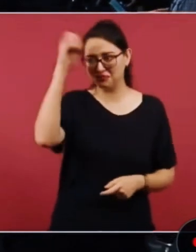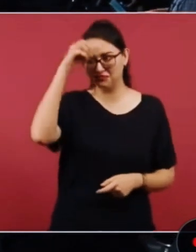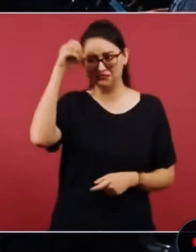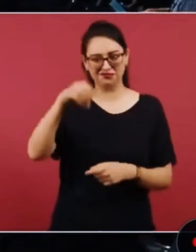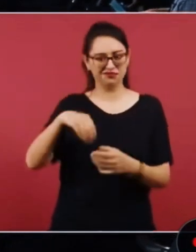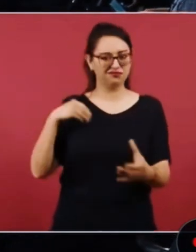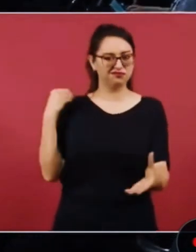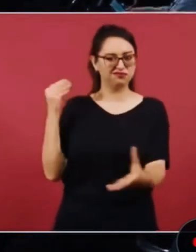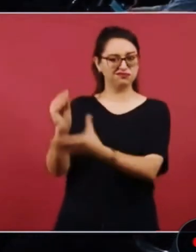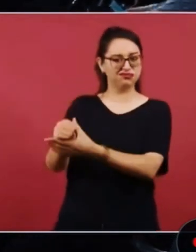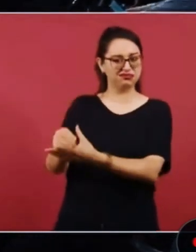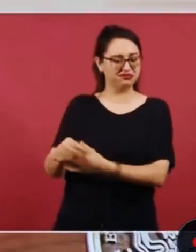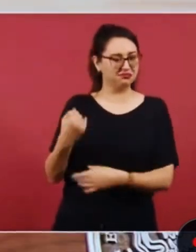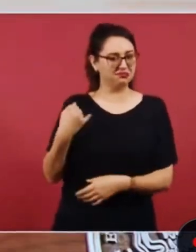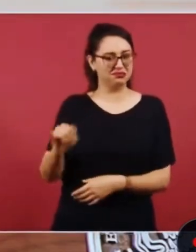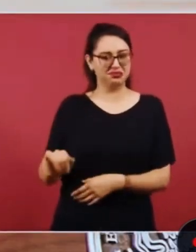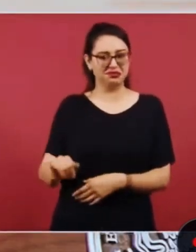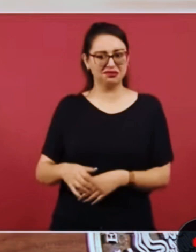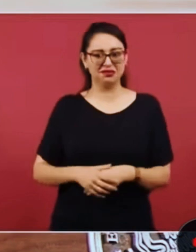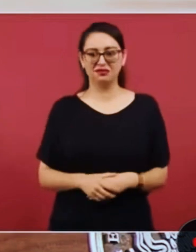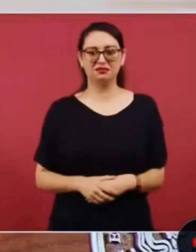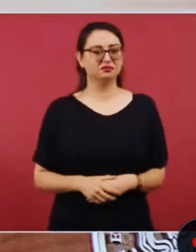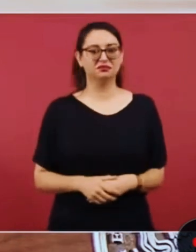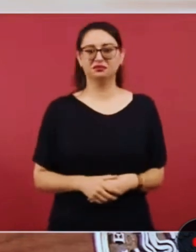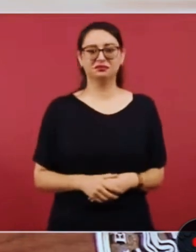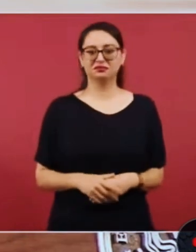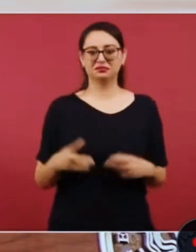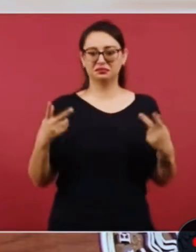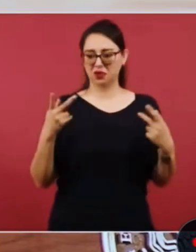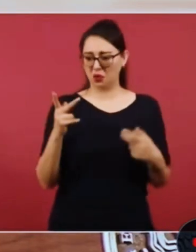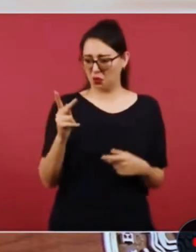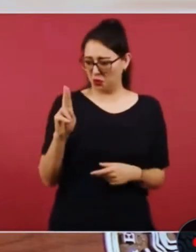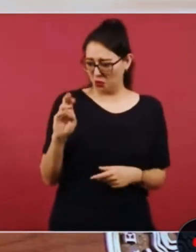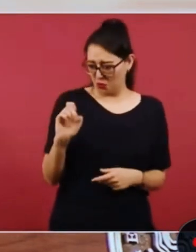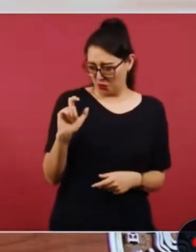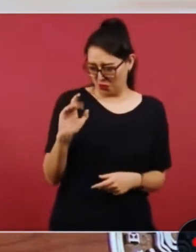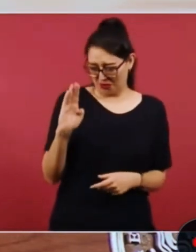no creen en el pueblo están totalmente divorciados del pueblo